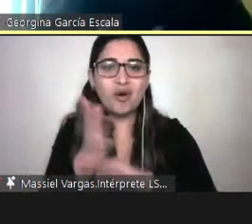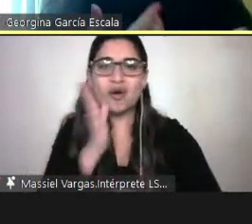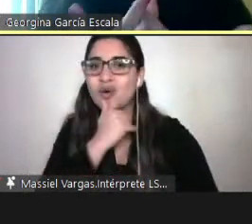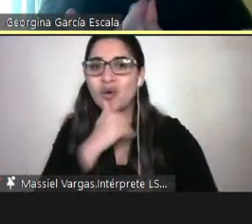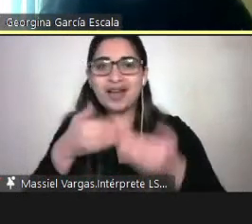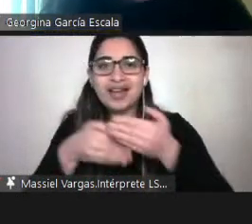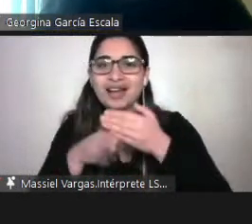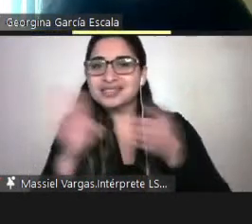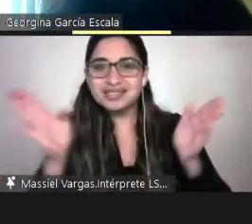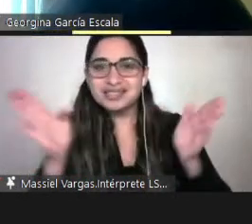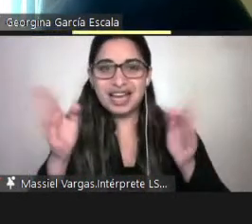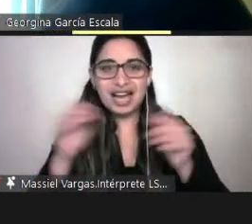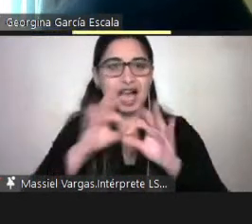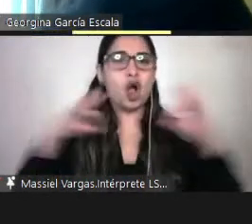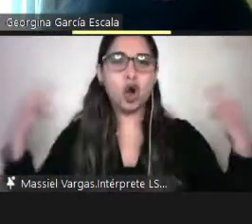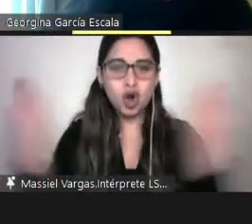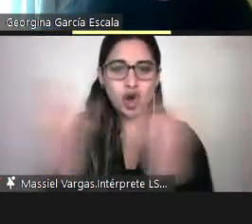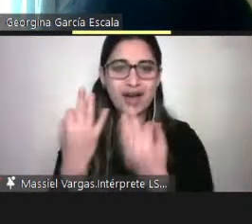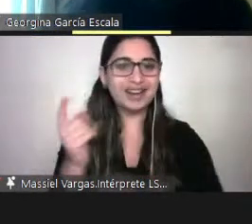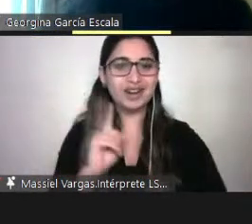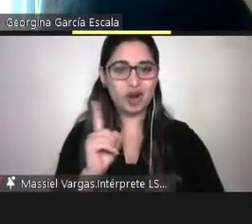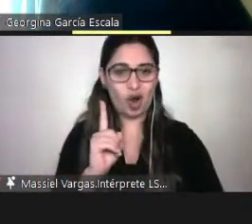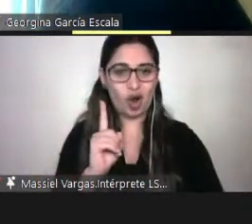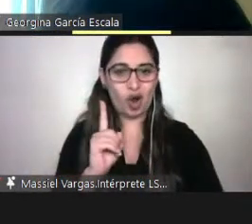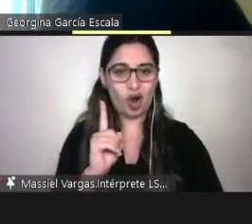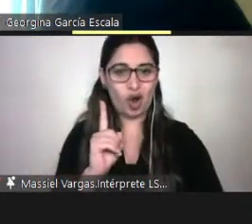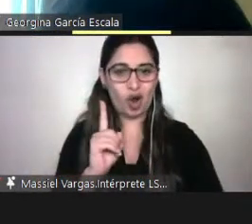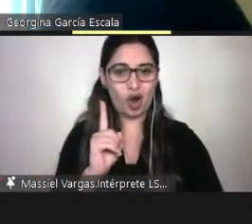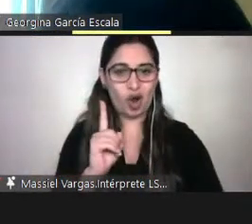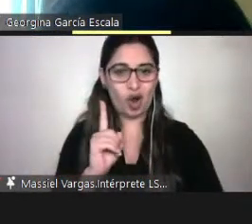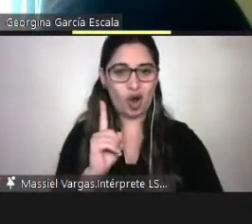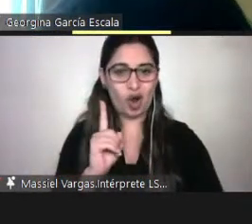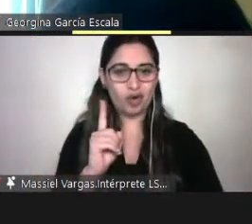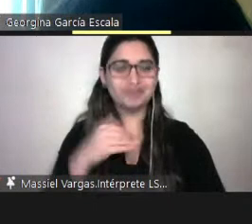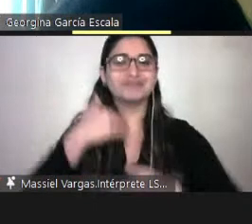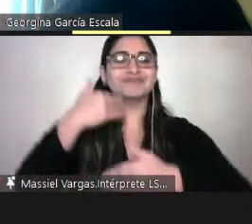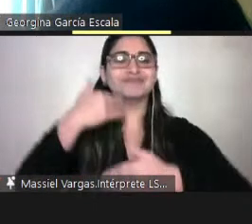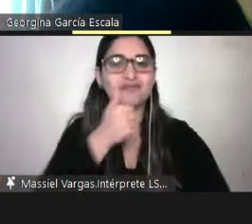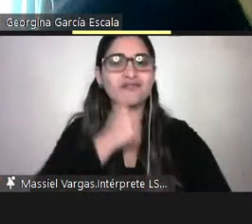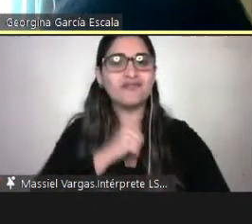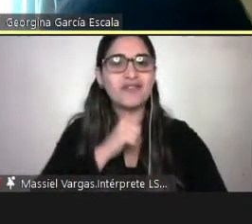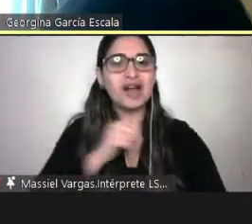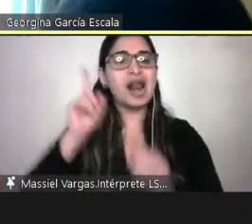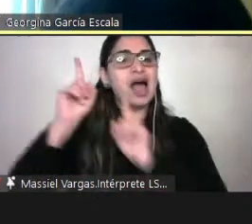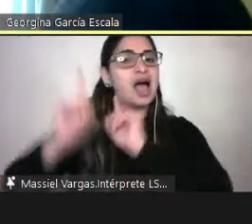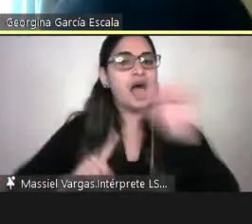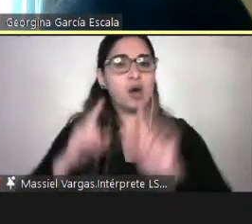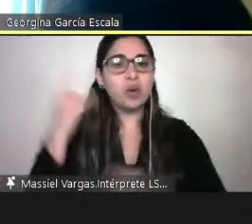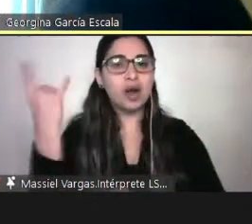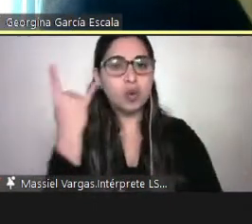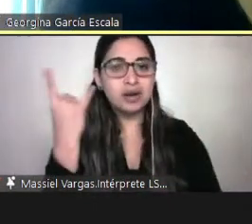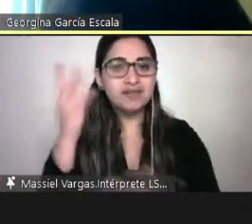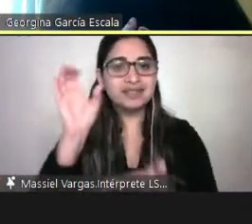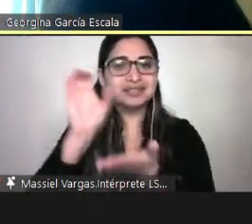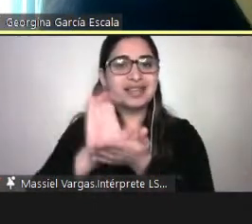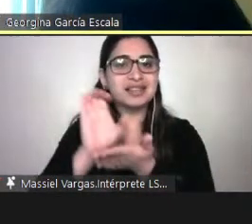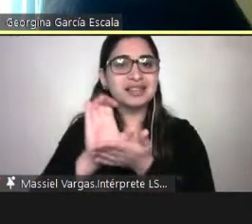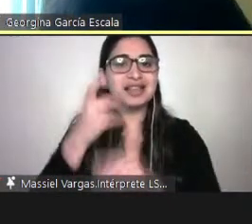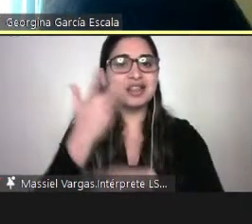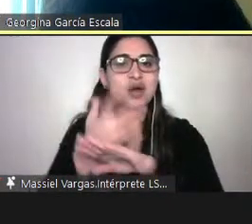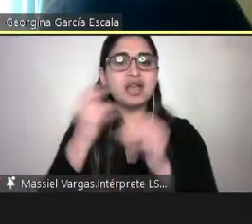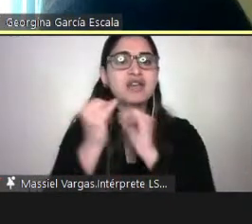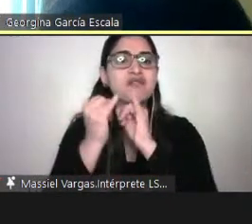plena, estamos en proceso, pero falta. Algunas universidades del Estado tienen